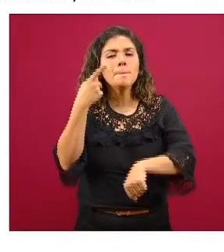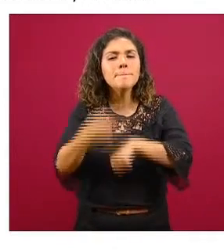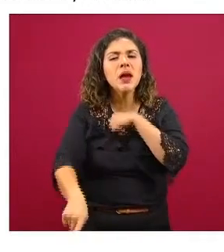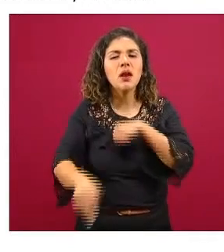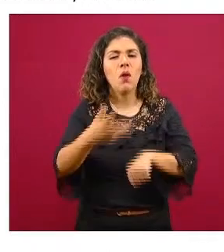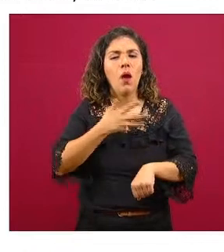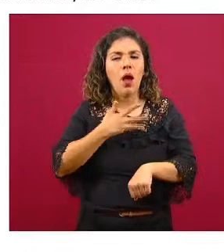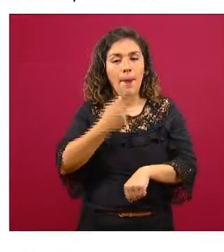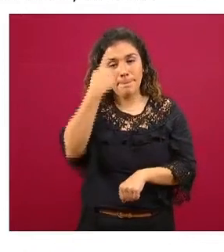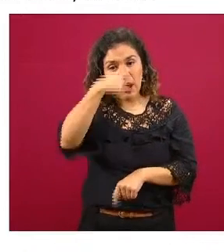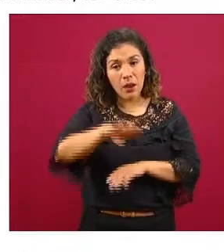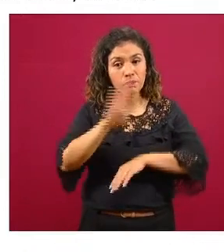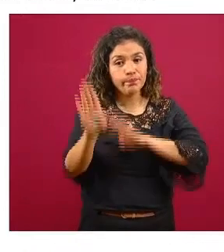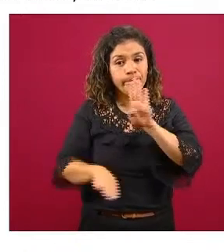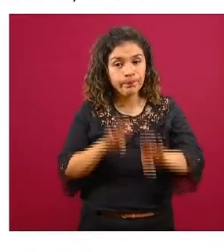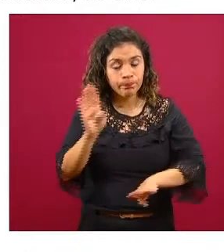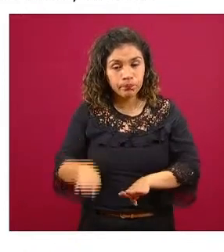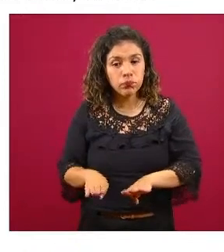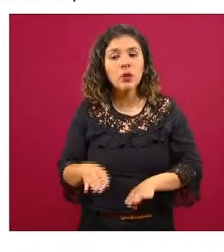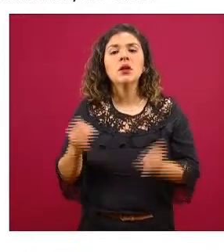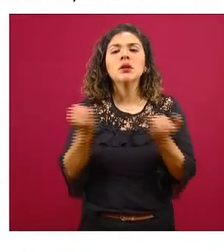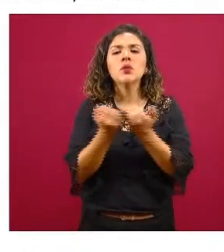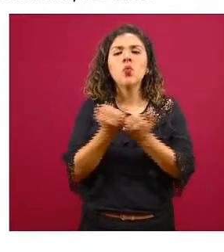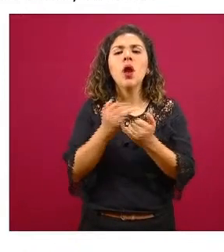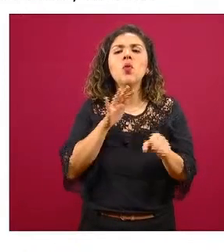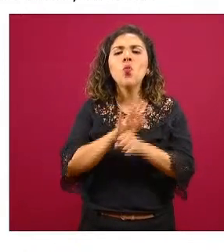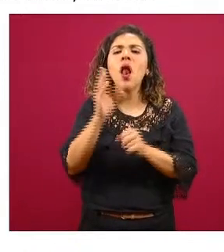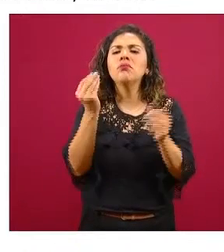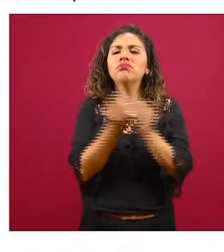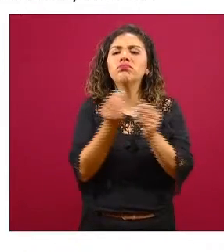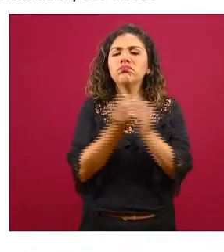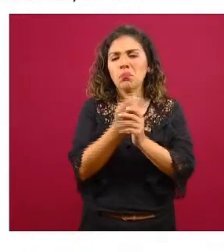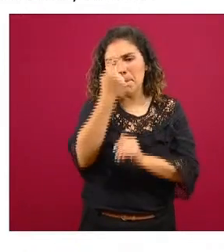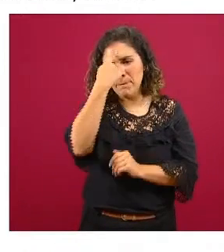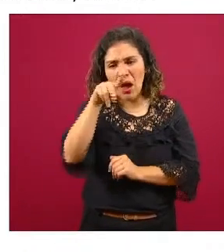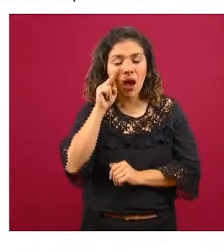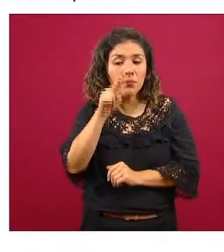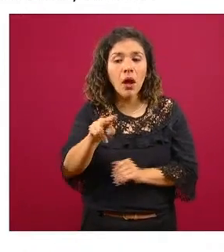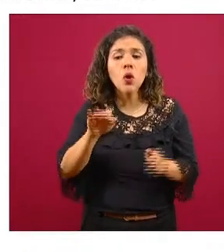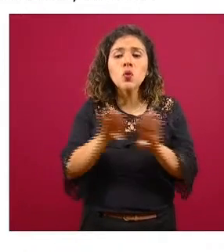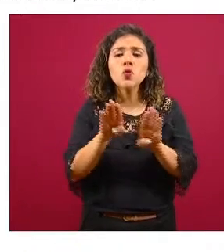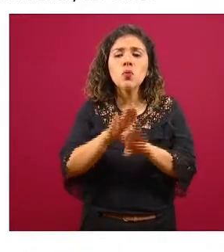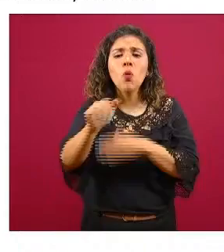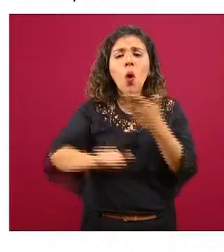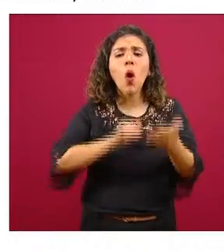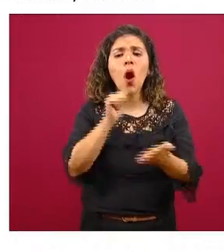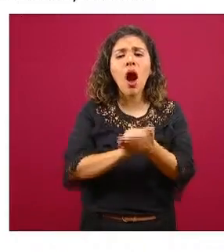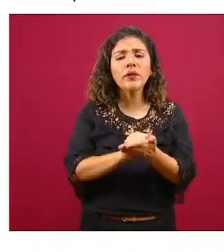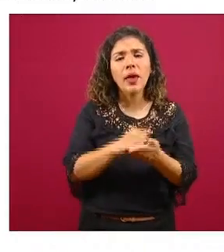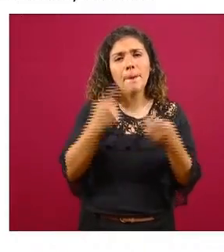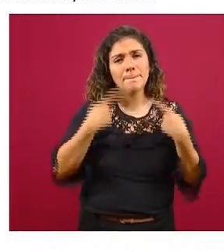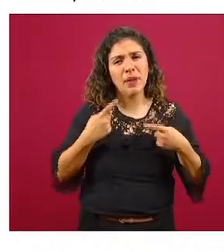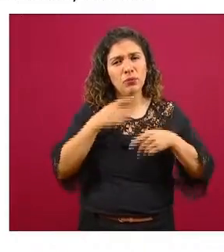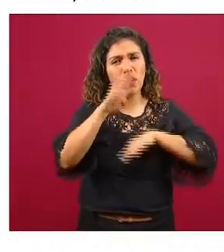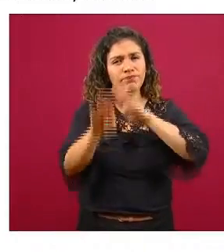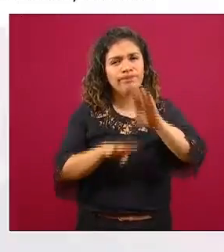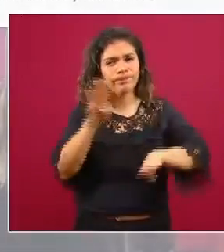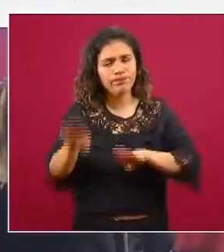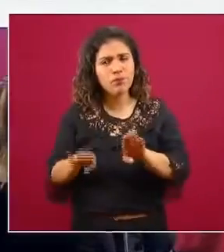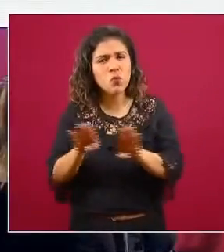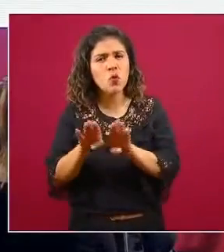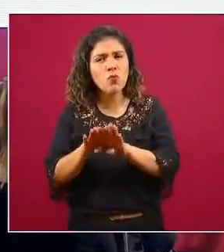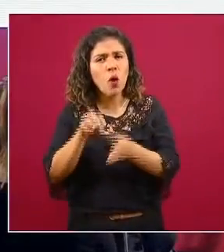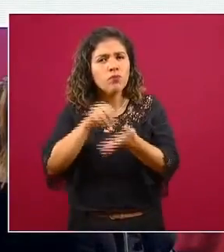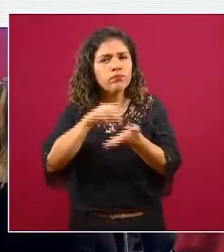mencionado en esta misma conferencia y la clasificación para ver precisamente cómo se puede diferenciar este exceso de